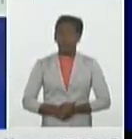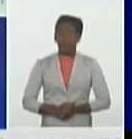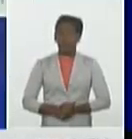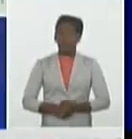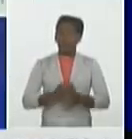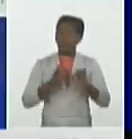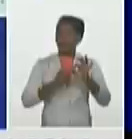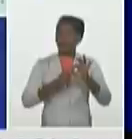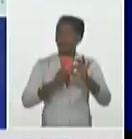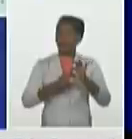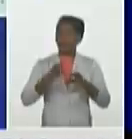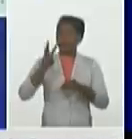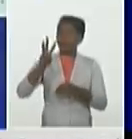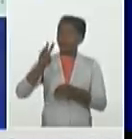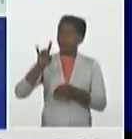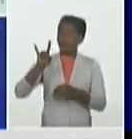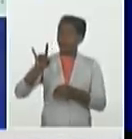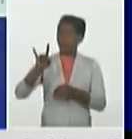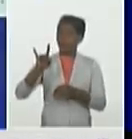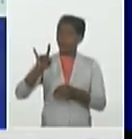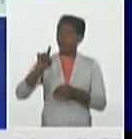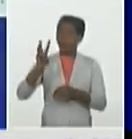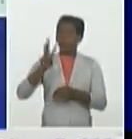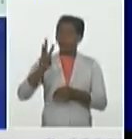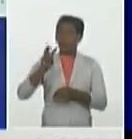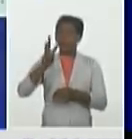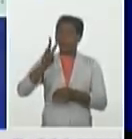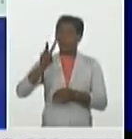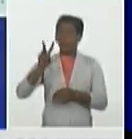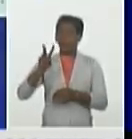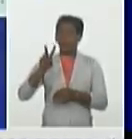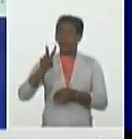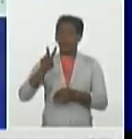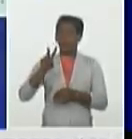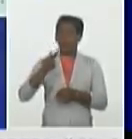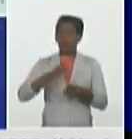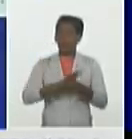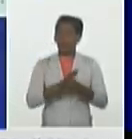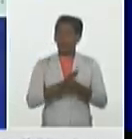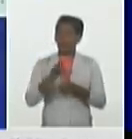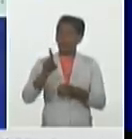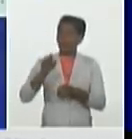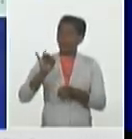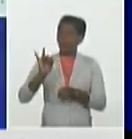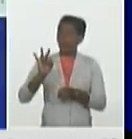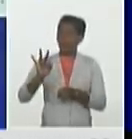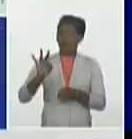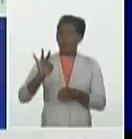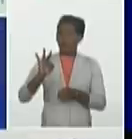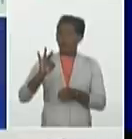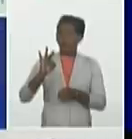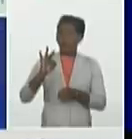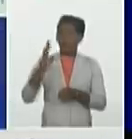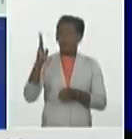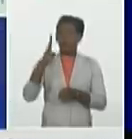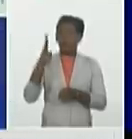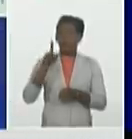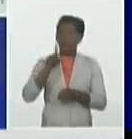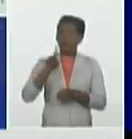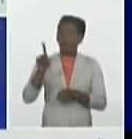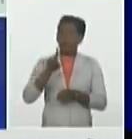39 Guines 22 San José de la Laja 18 Batabanó 11 Santa Cruz del Norte 10